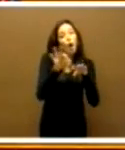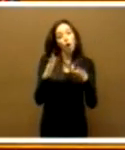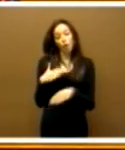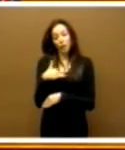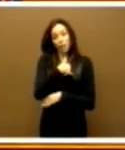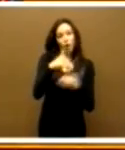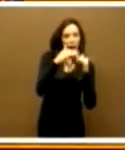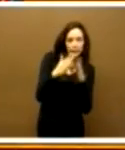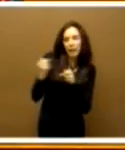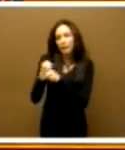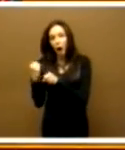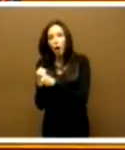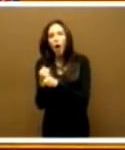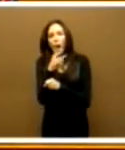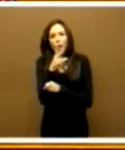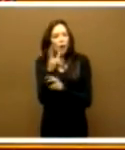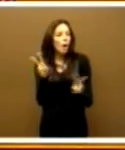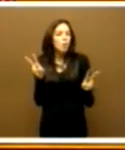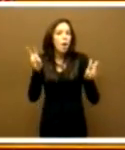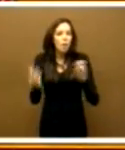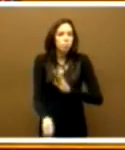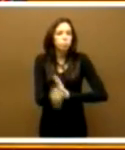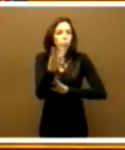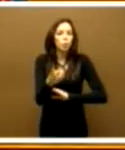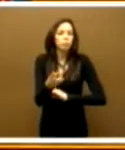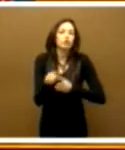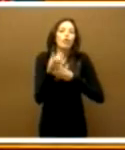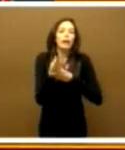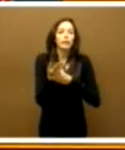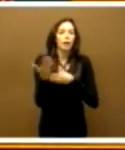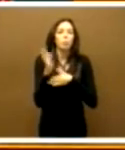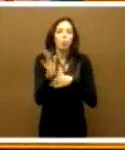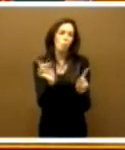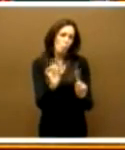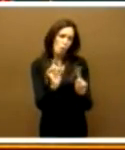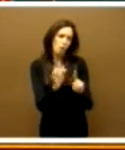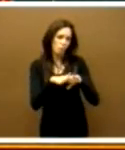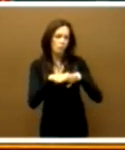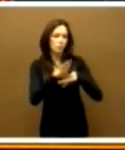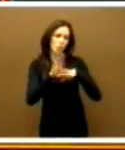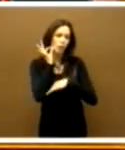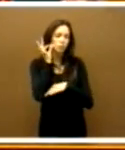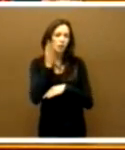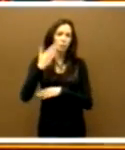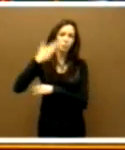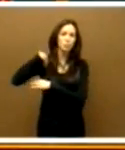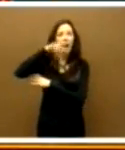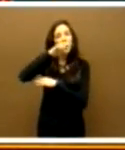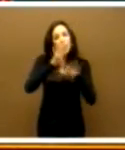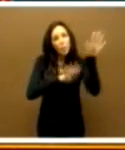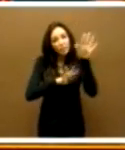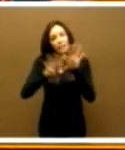no se ha iniciado ahora, señora consejera, con los socialistas. No se ha iniciado ahora. Miren ustedes, en el año 99